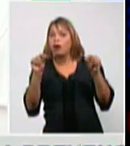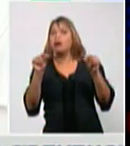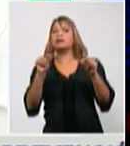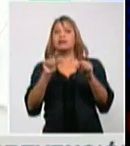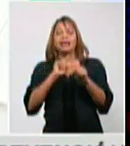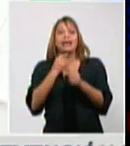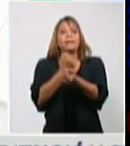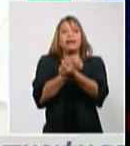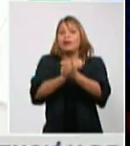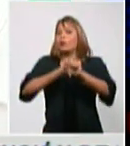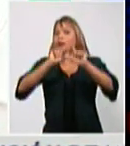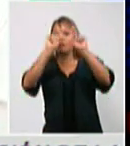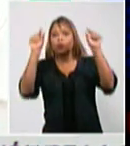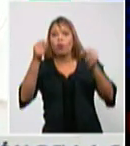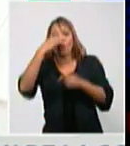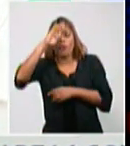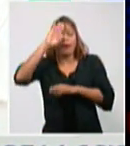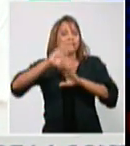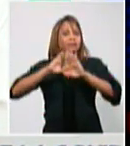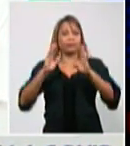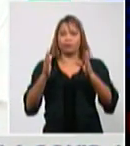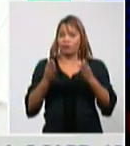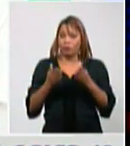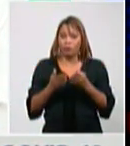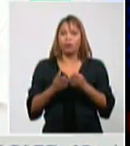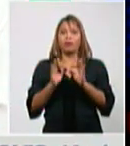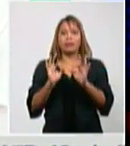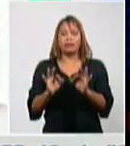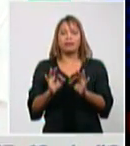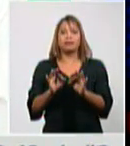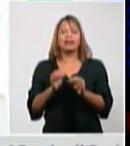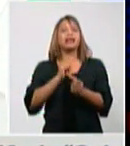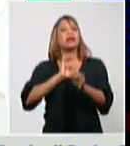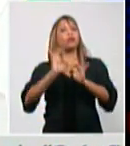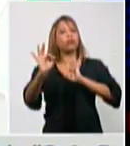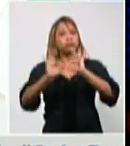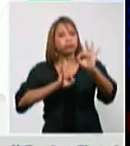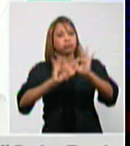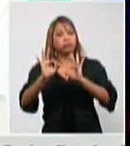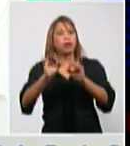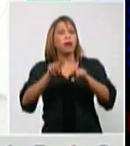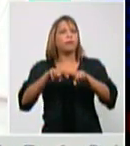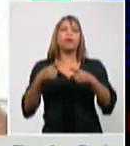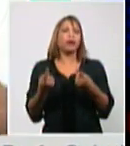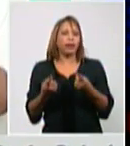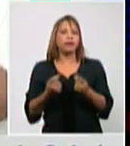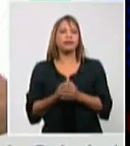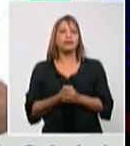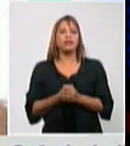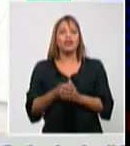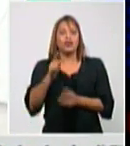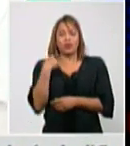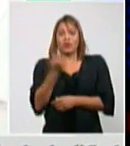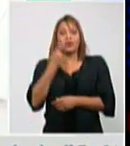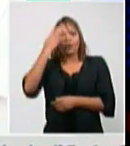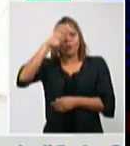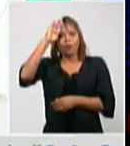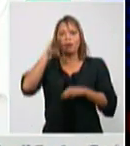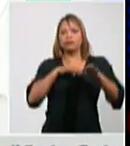toda Cuba fíjense y ¿por qué? porque los cubanos nos movemos mucho